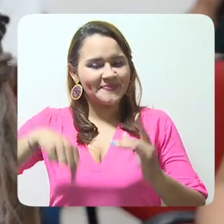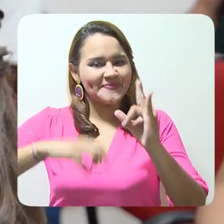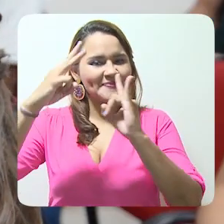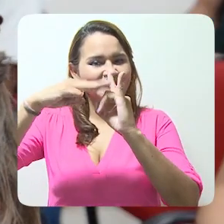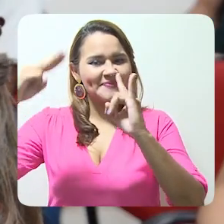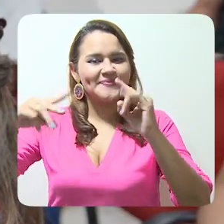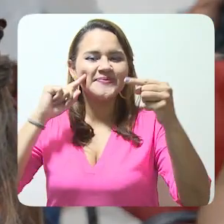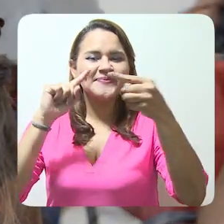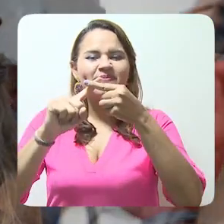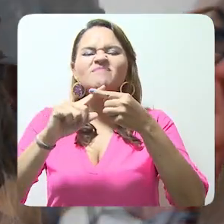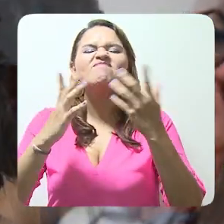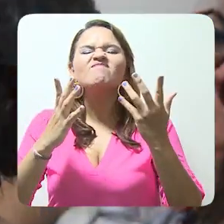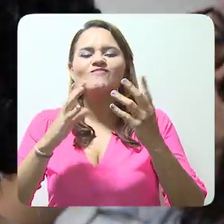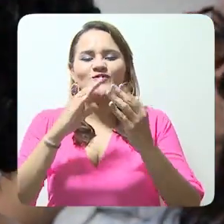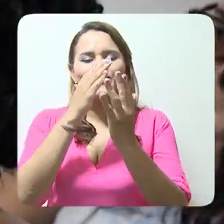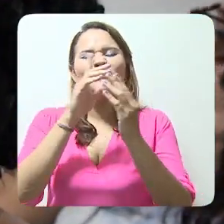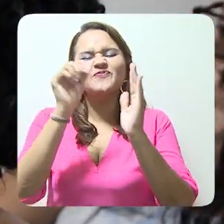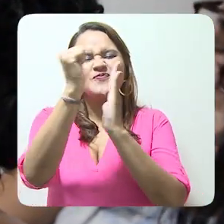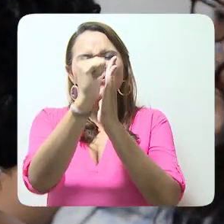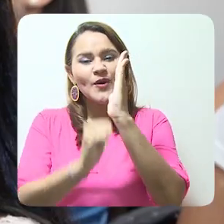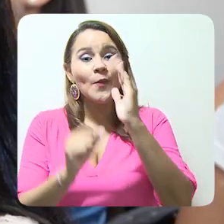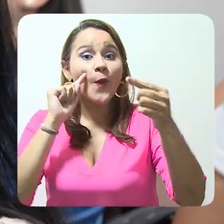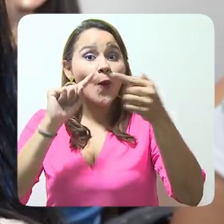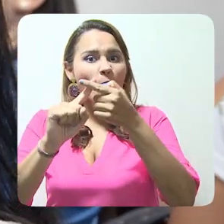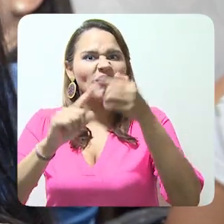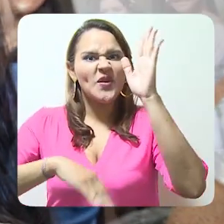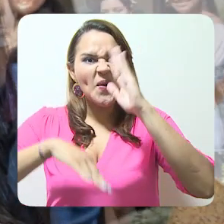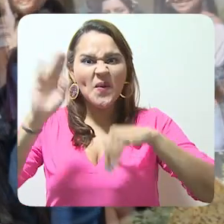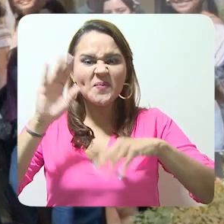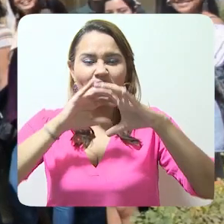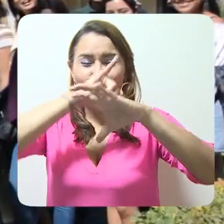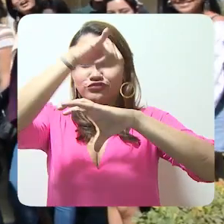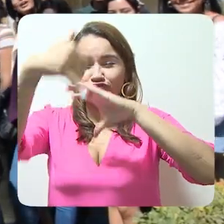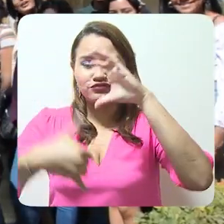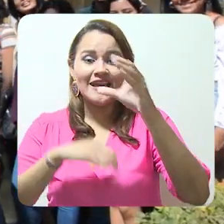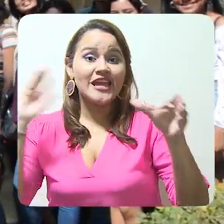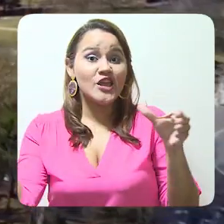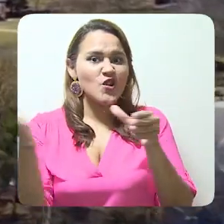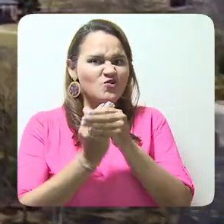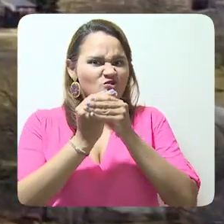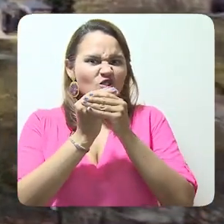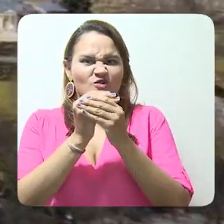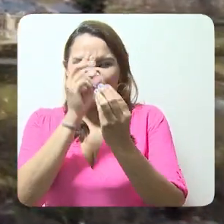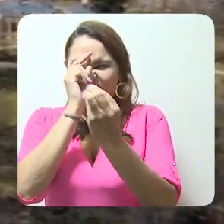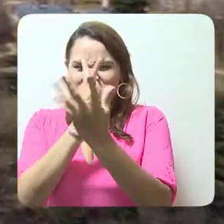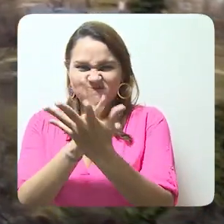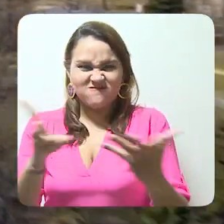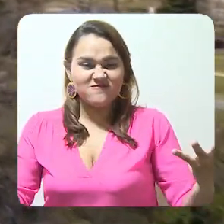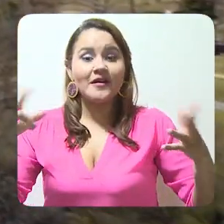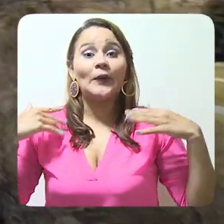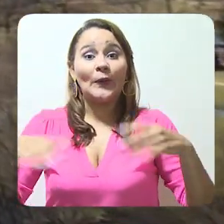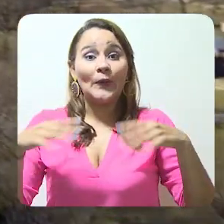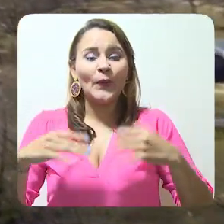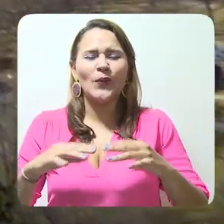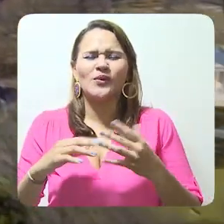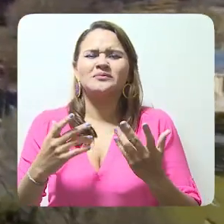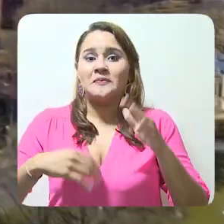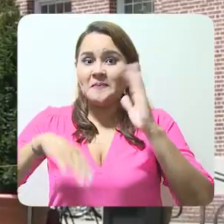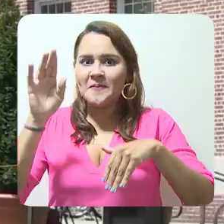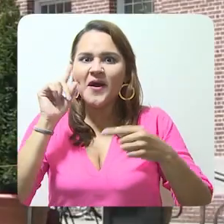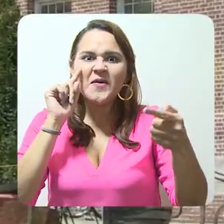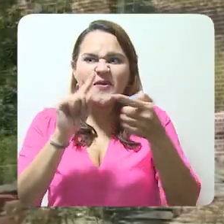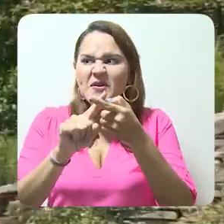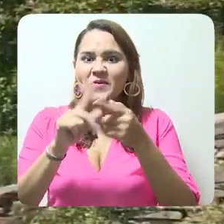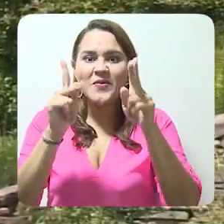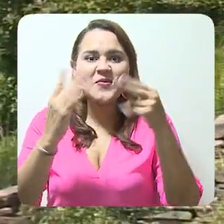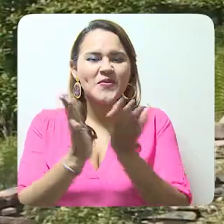La Universidad del Magdalena, a través de su programa Conexión Global Más Incluyente y Diversa, enviará a 31 estudiantes de distintos programas